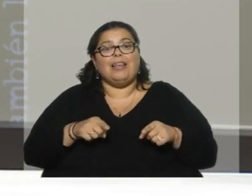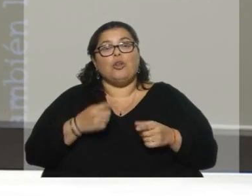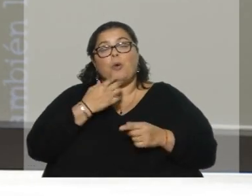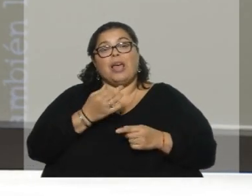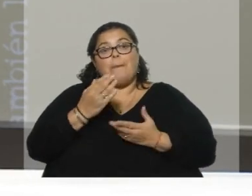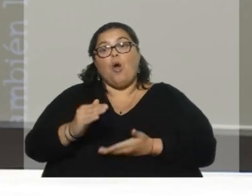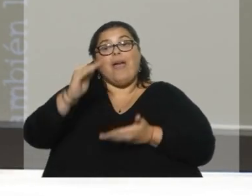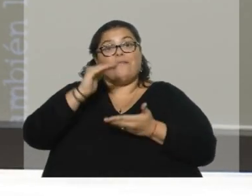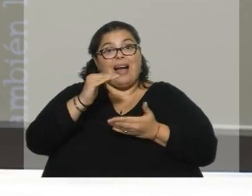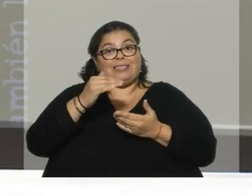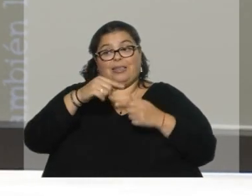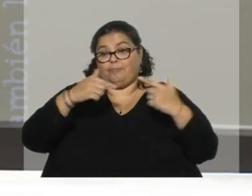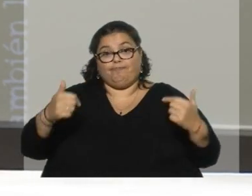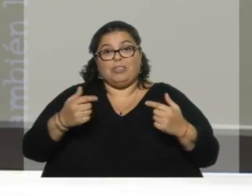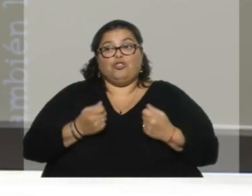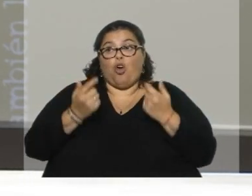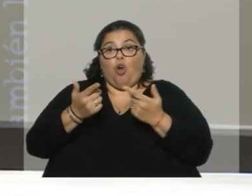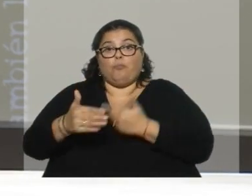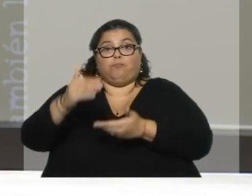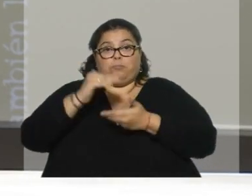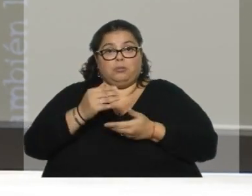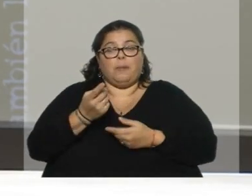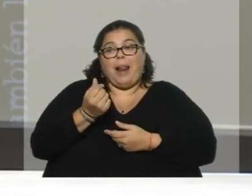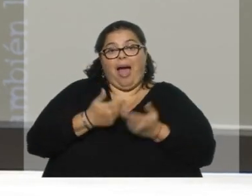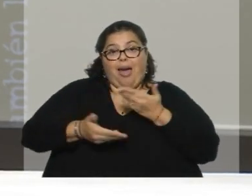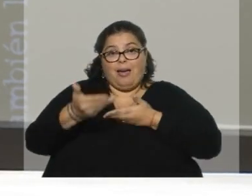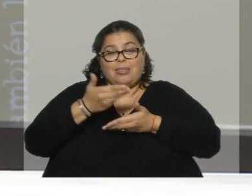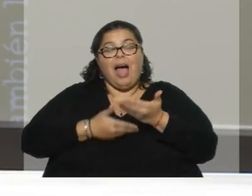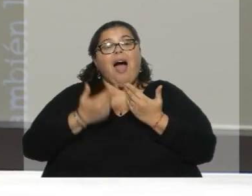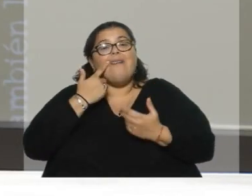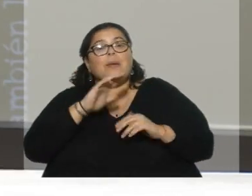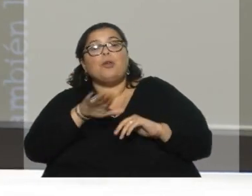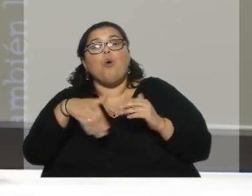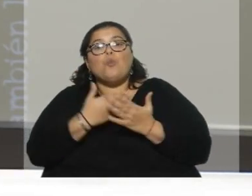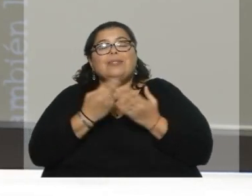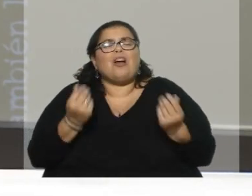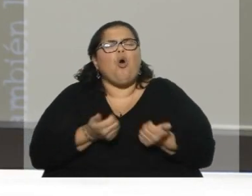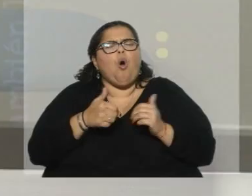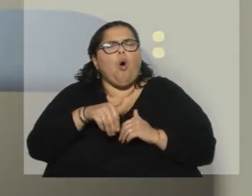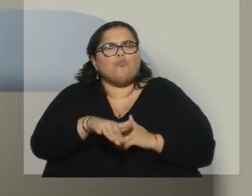envases. Vamos a ver de qué se trata justamente esta propuesta y cómo se piensa instrumentar.